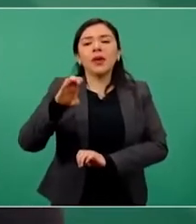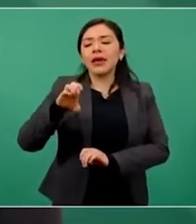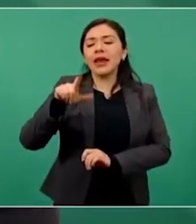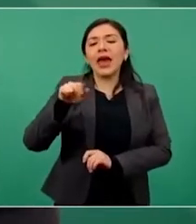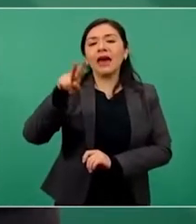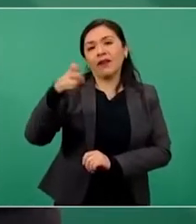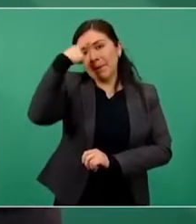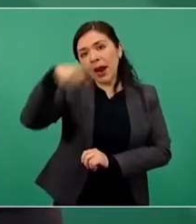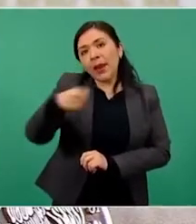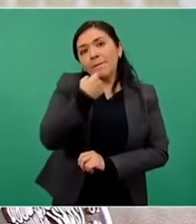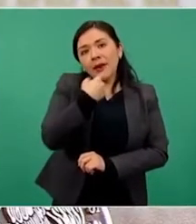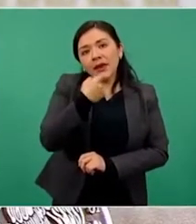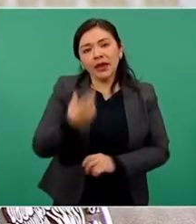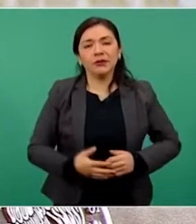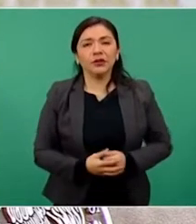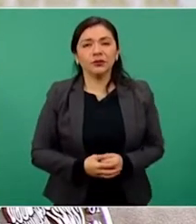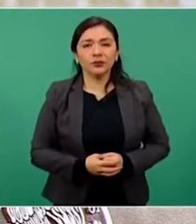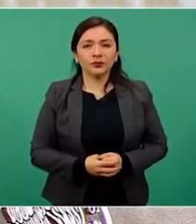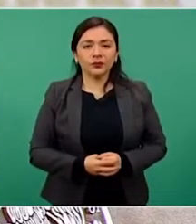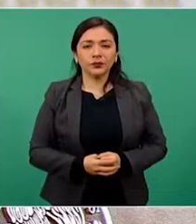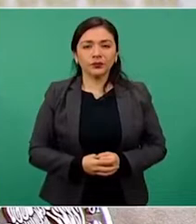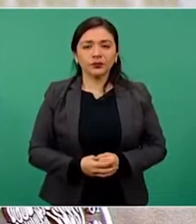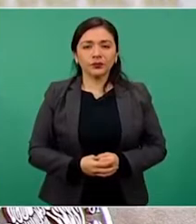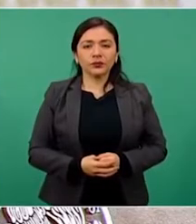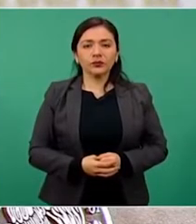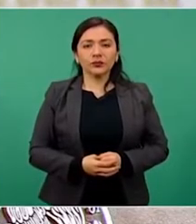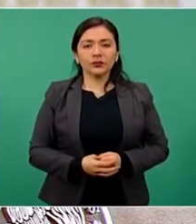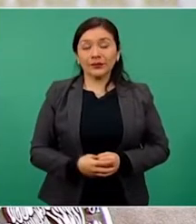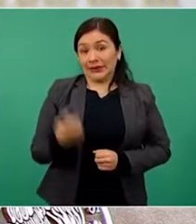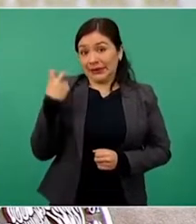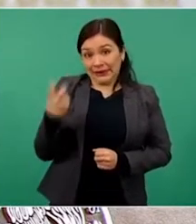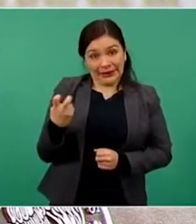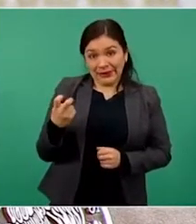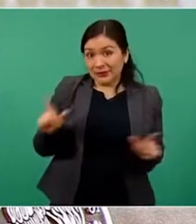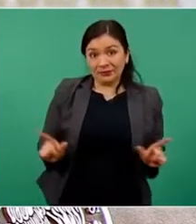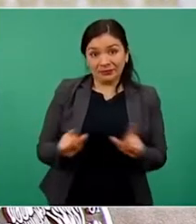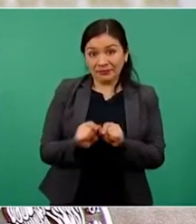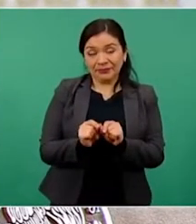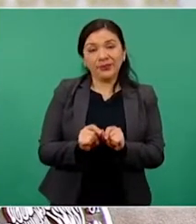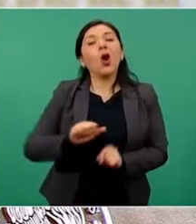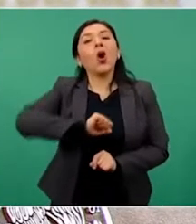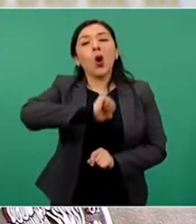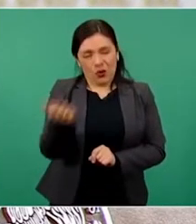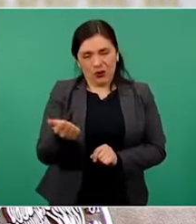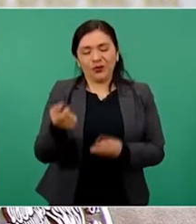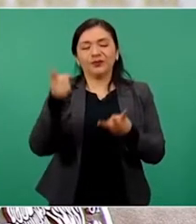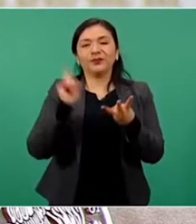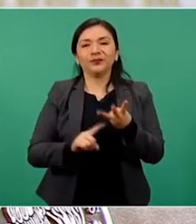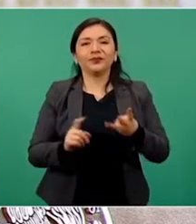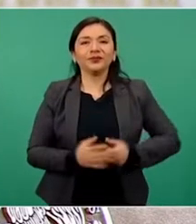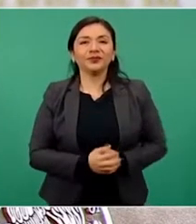de medicamentos. Hasta aquí la siguiente, por favor.